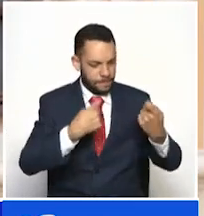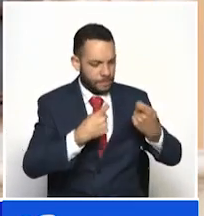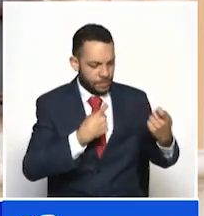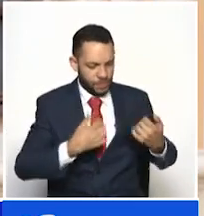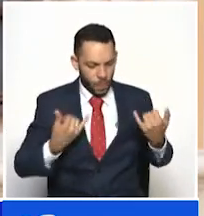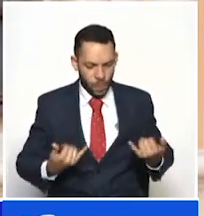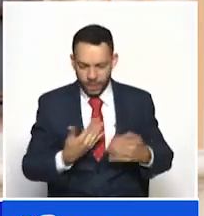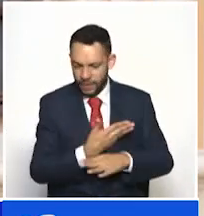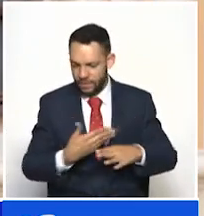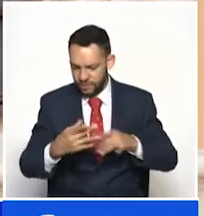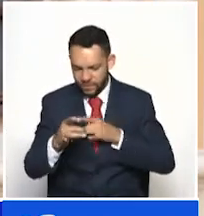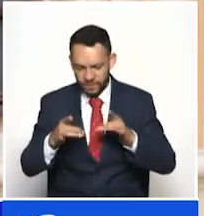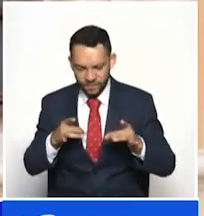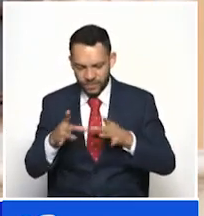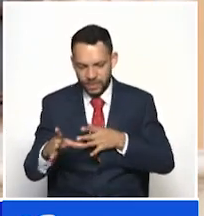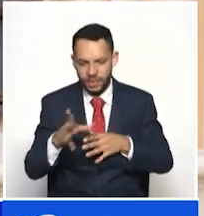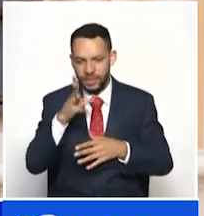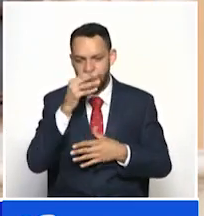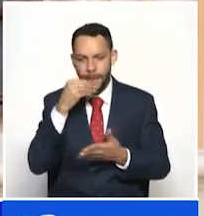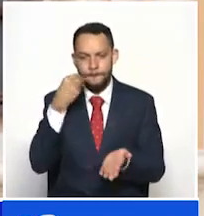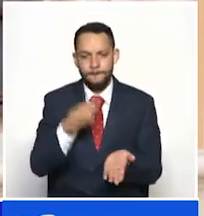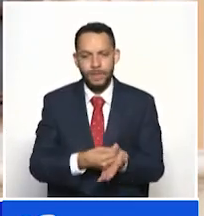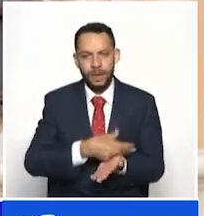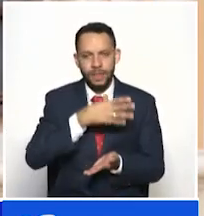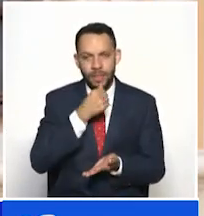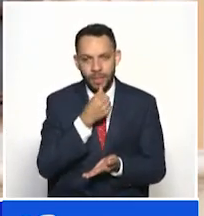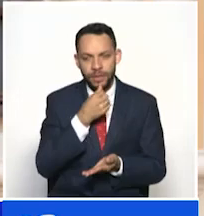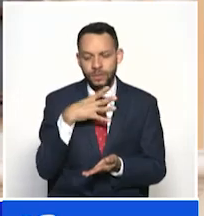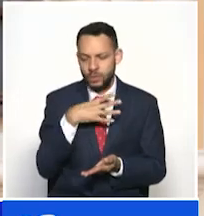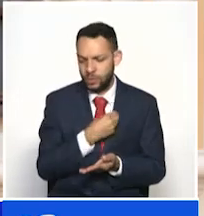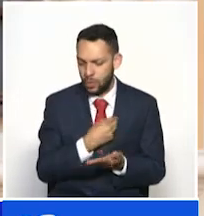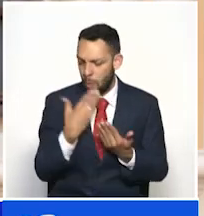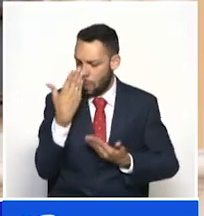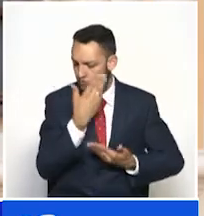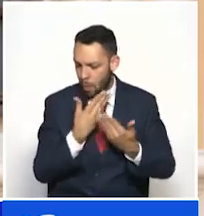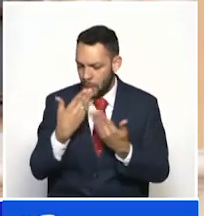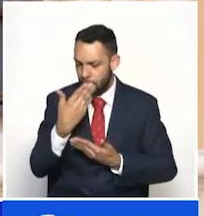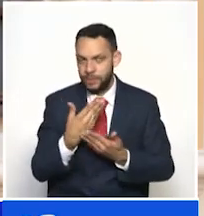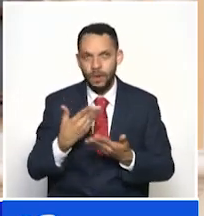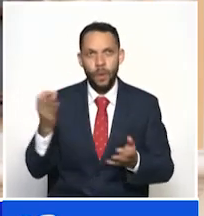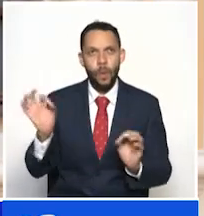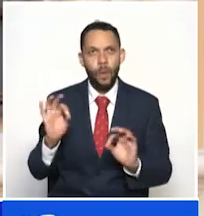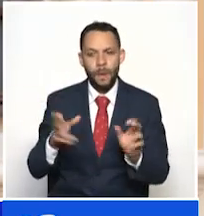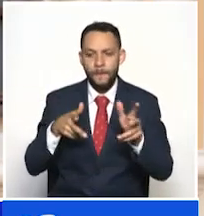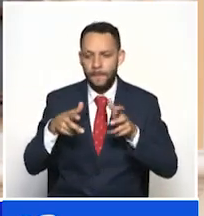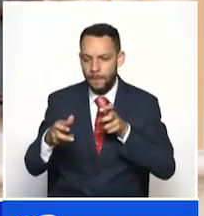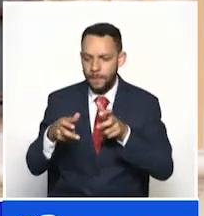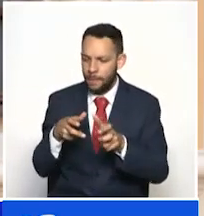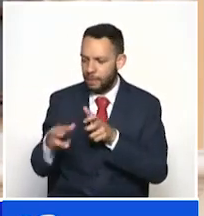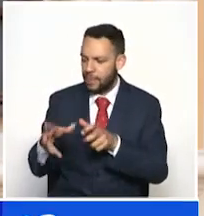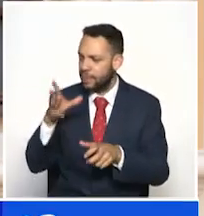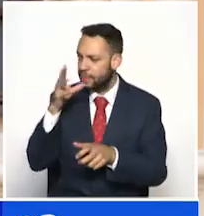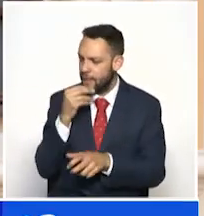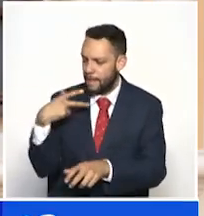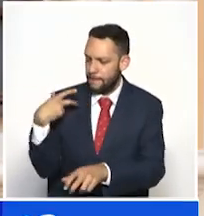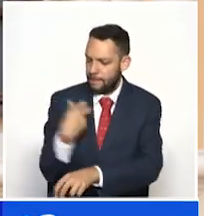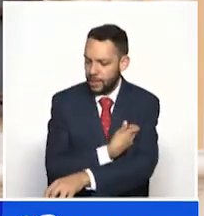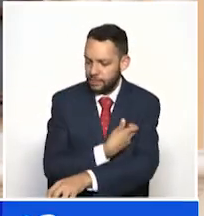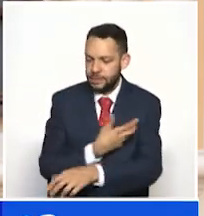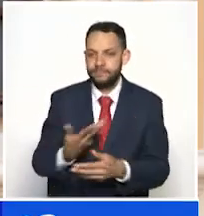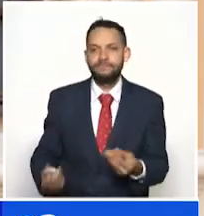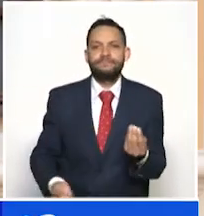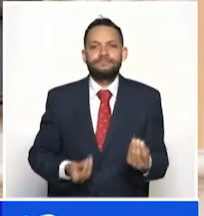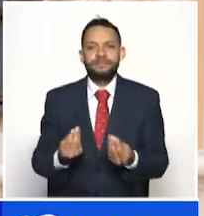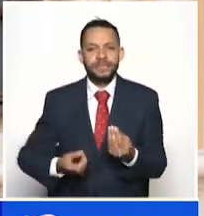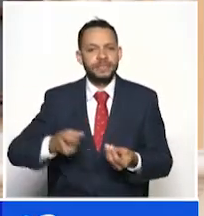fecha no nos han pagado ninguna prueba que hemos tomado ni mucho menos la vacunación que estamos realizando para enfrentar esta pandemia